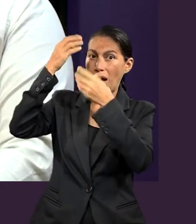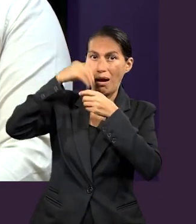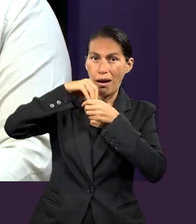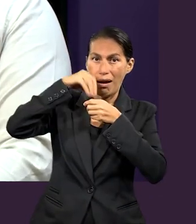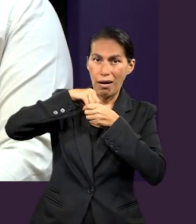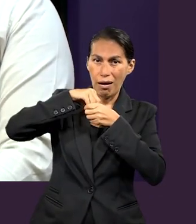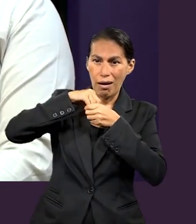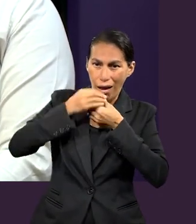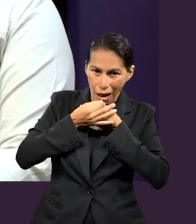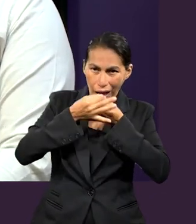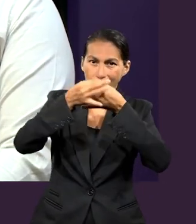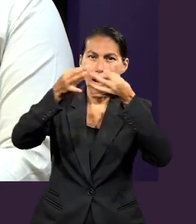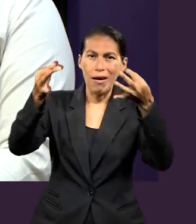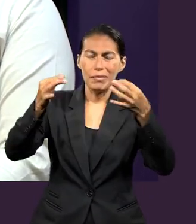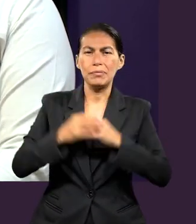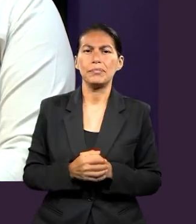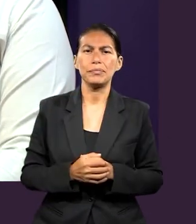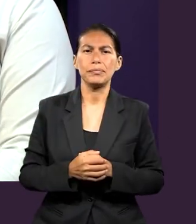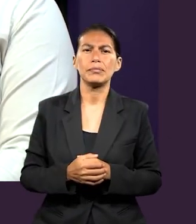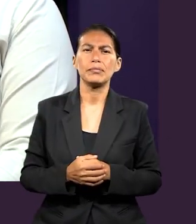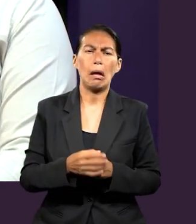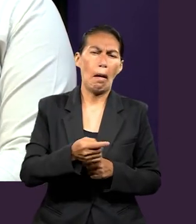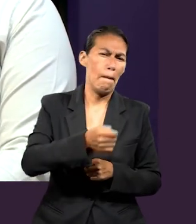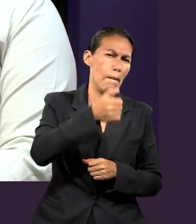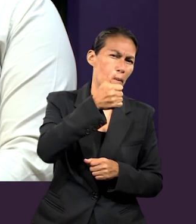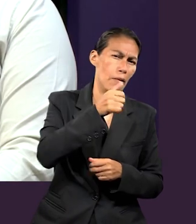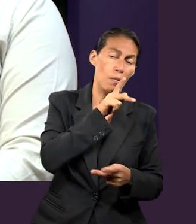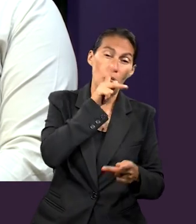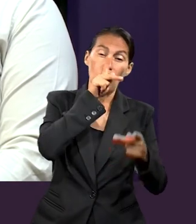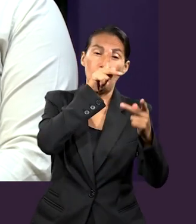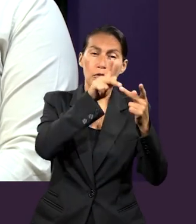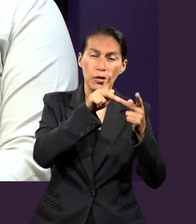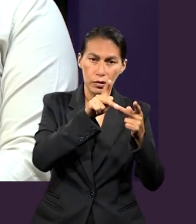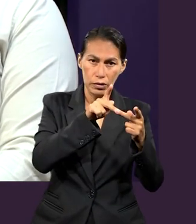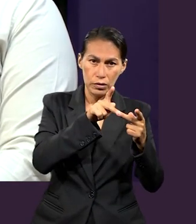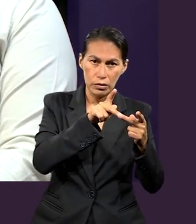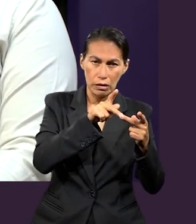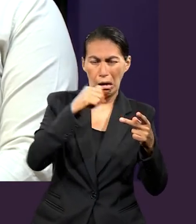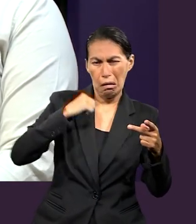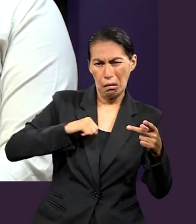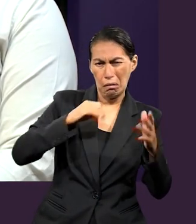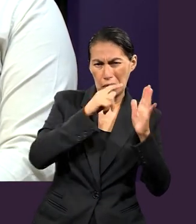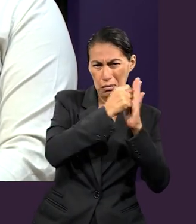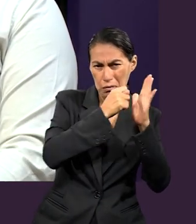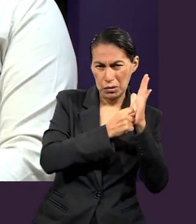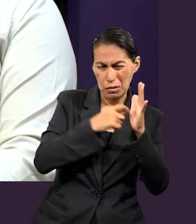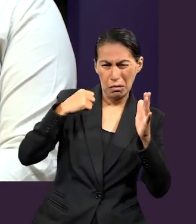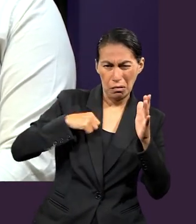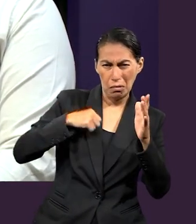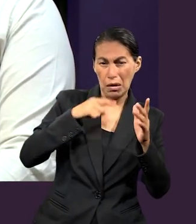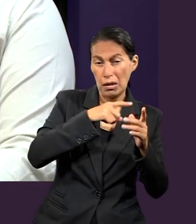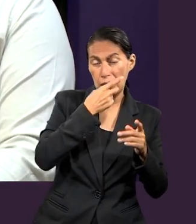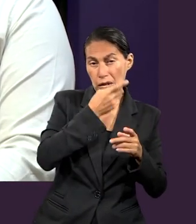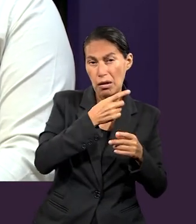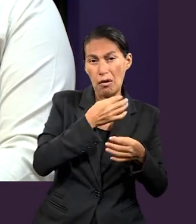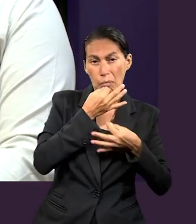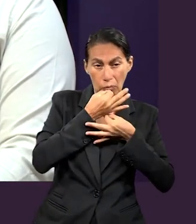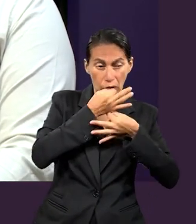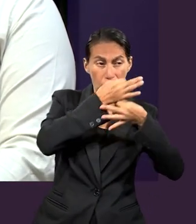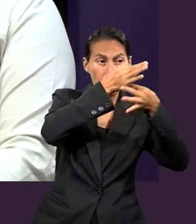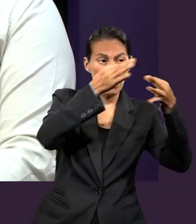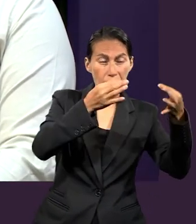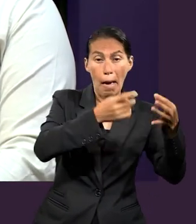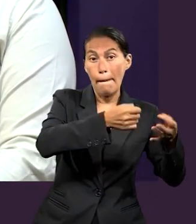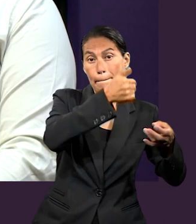Porque antes se acostumbraba que la revelación era primero de los profetas en el Antiguo Testamento. Entonces, con